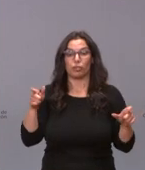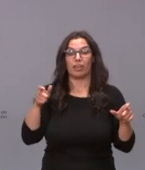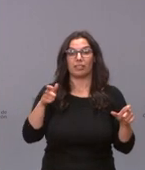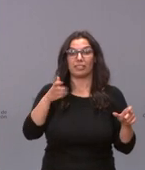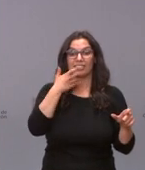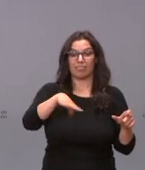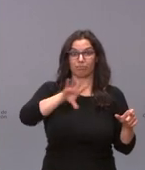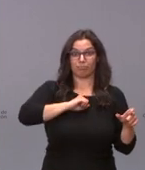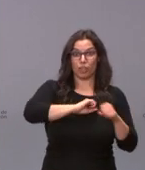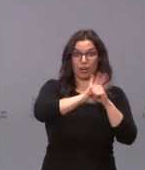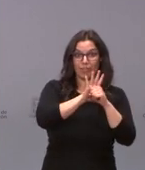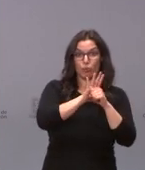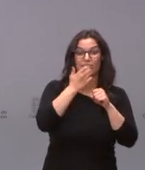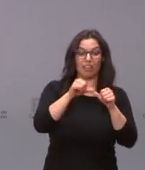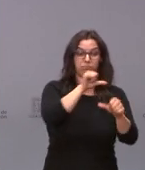beneficioso